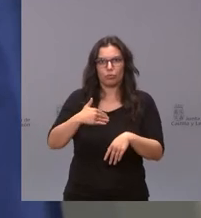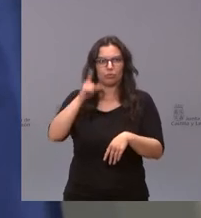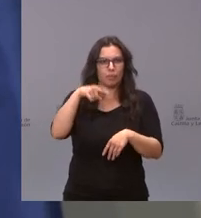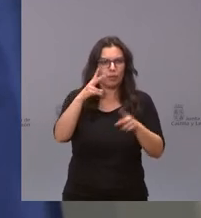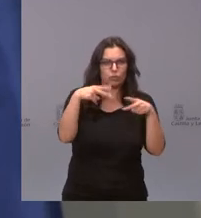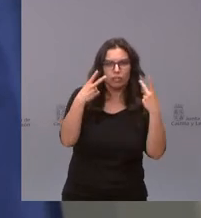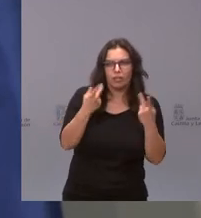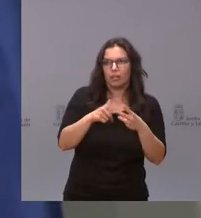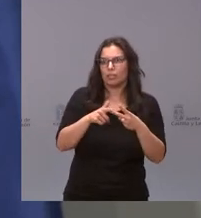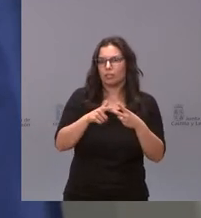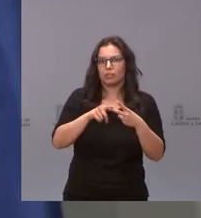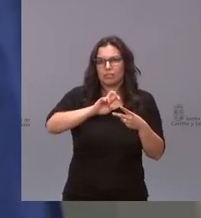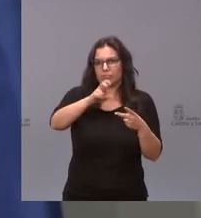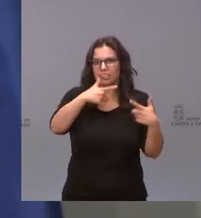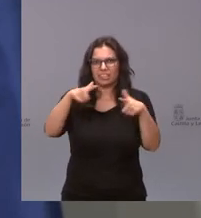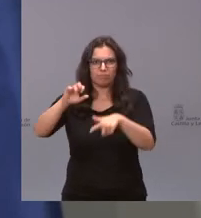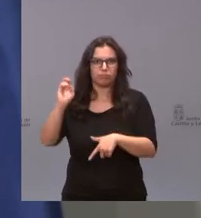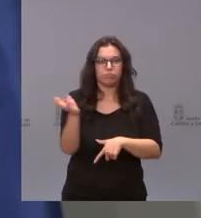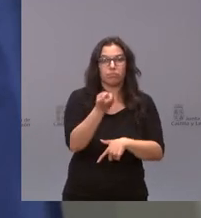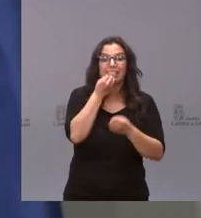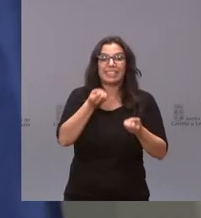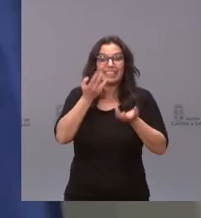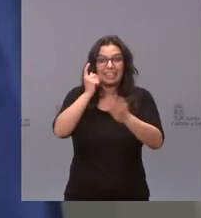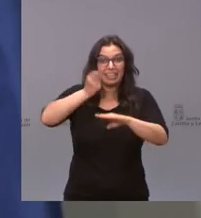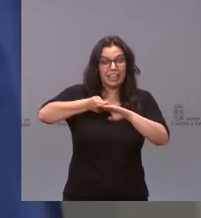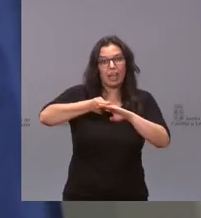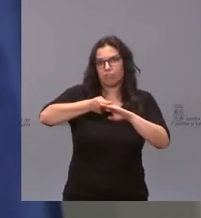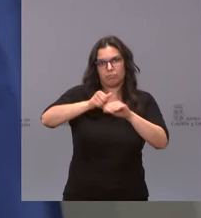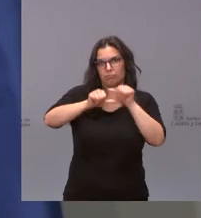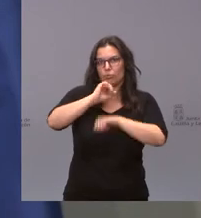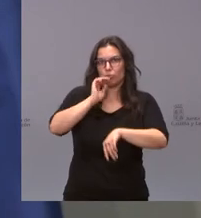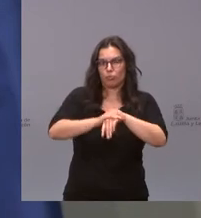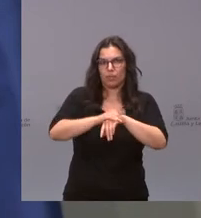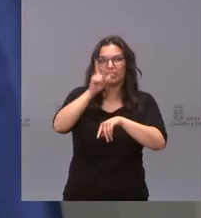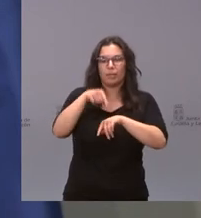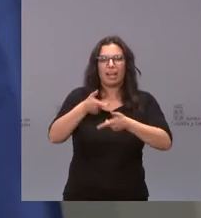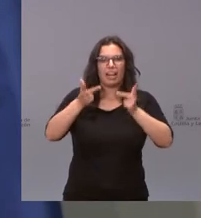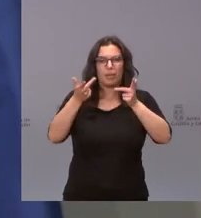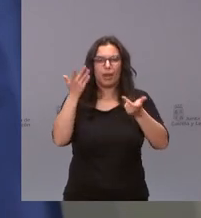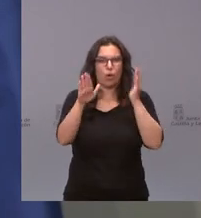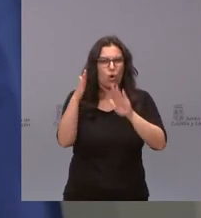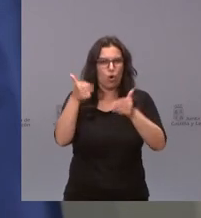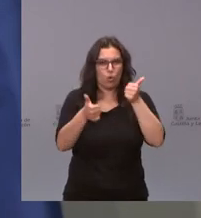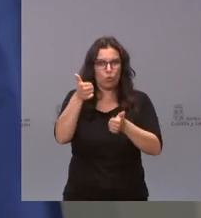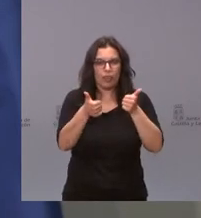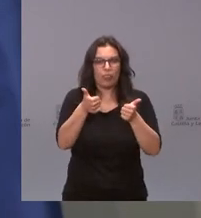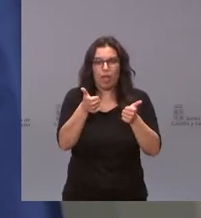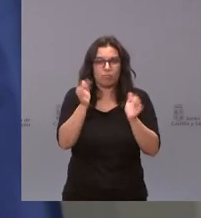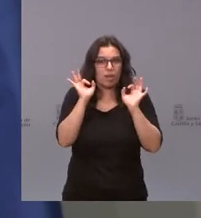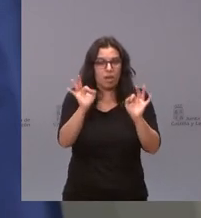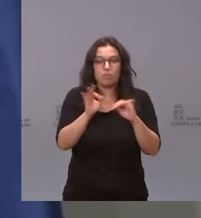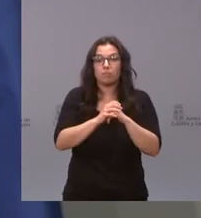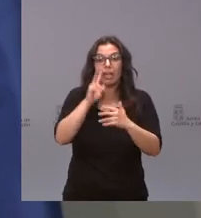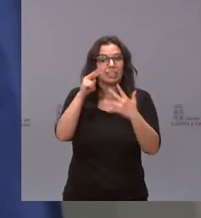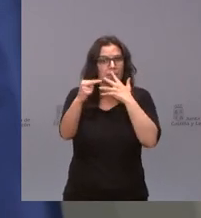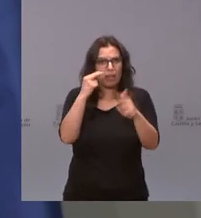como se está abriendo a otros sectores las sentencias se van a cumplir la libre concurrencia va a existir la transparencia